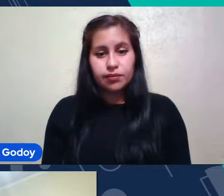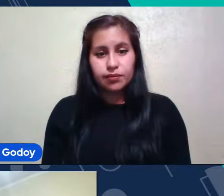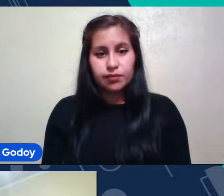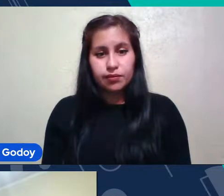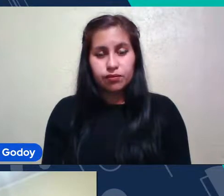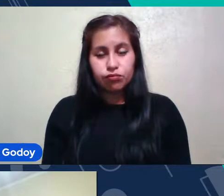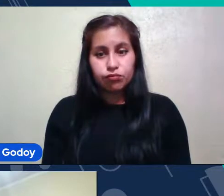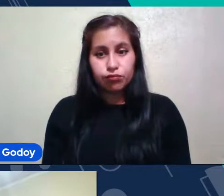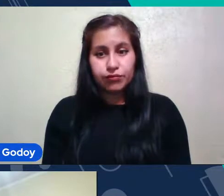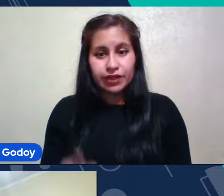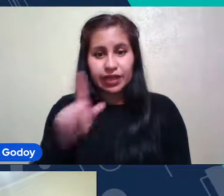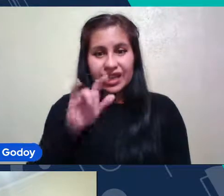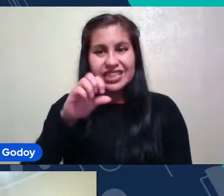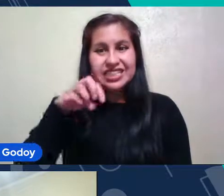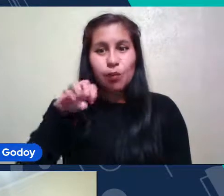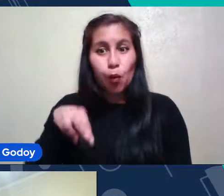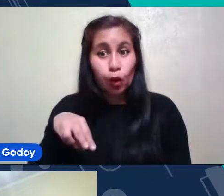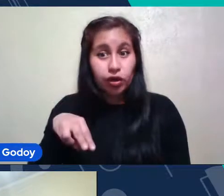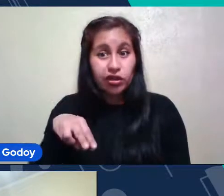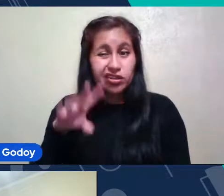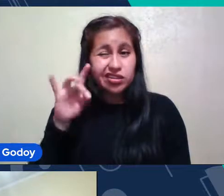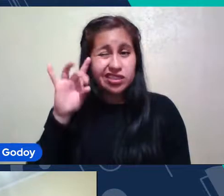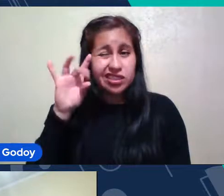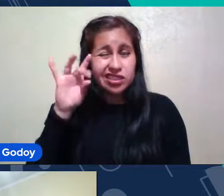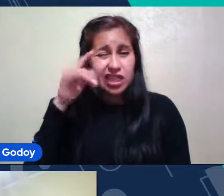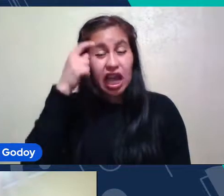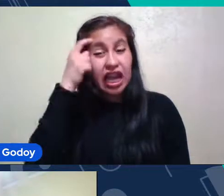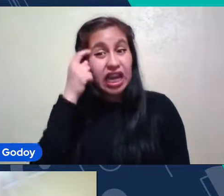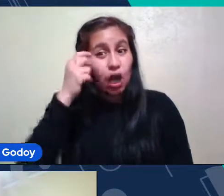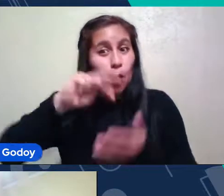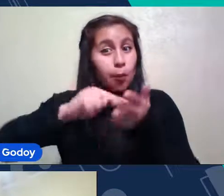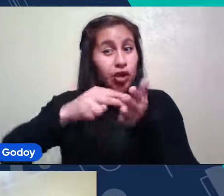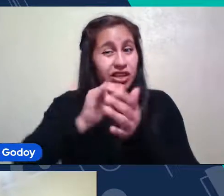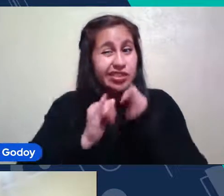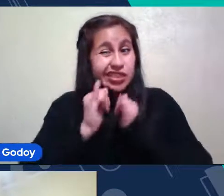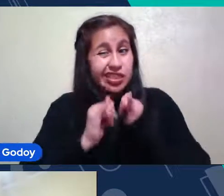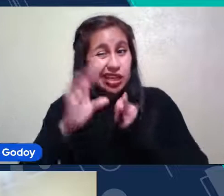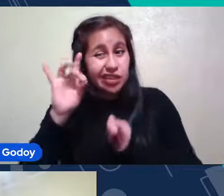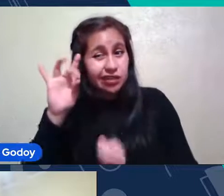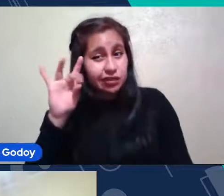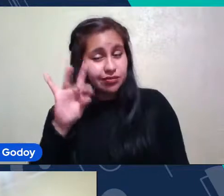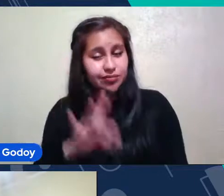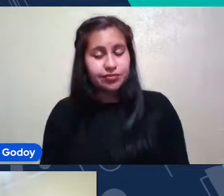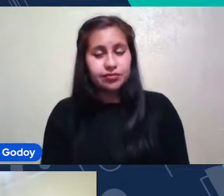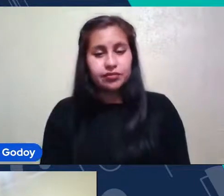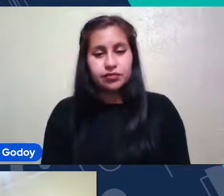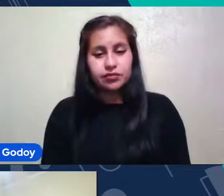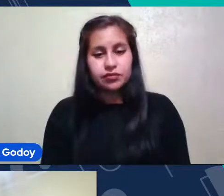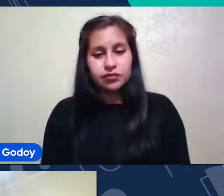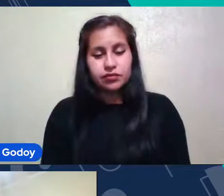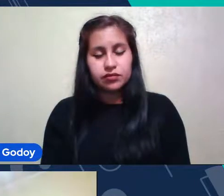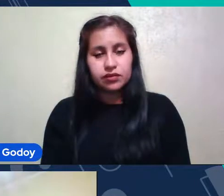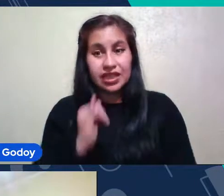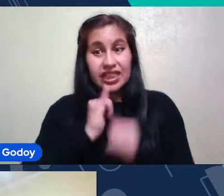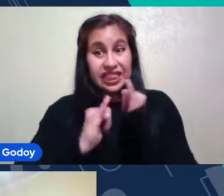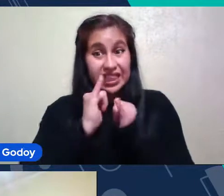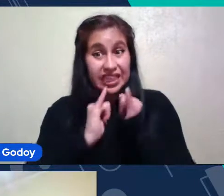Simón Sí Me parece Que está teniendo Algunos problemas Simón De internet